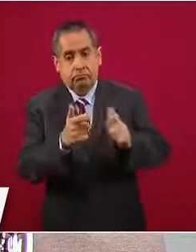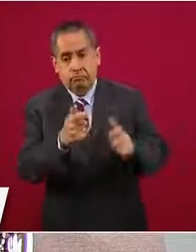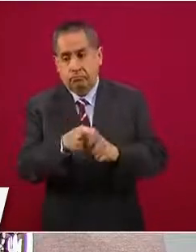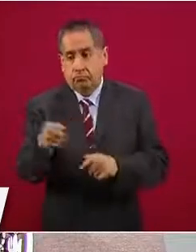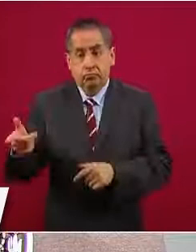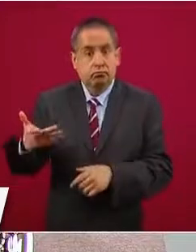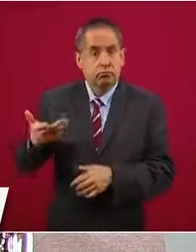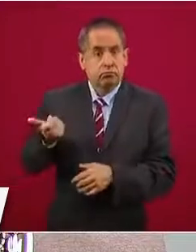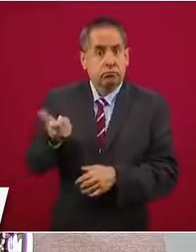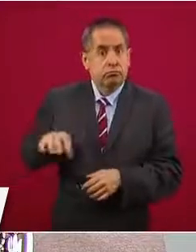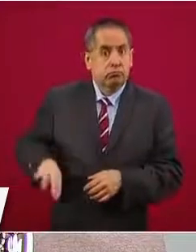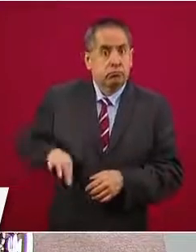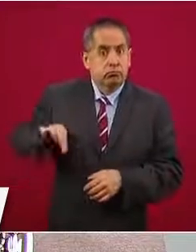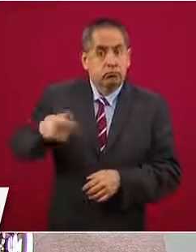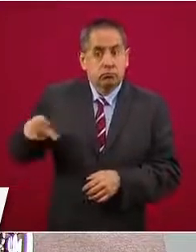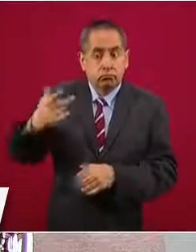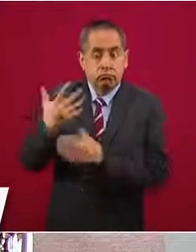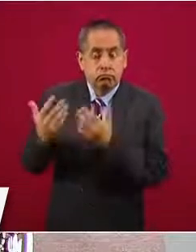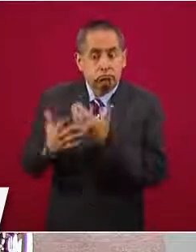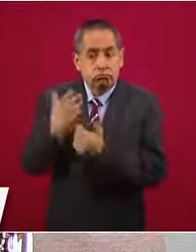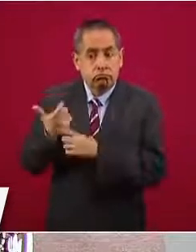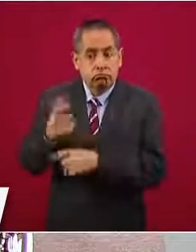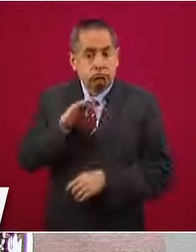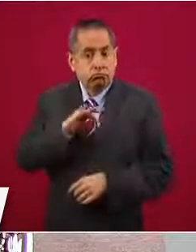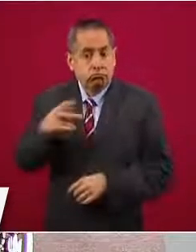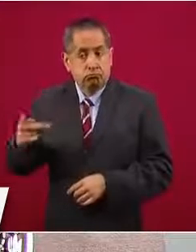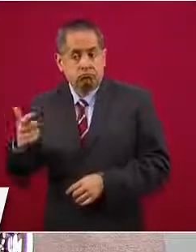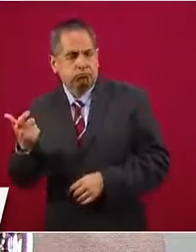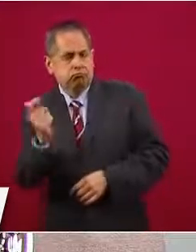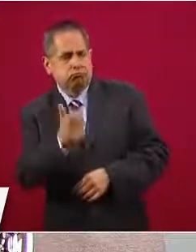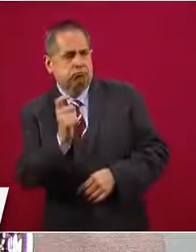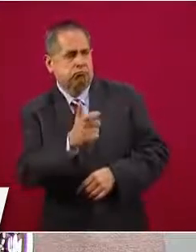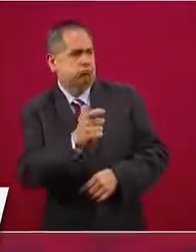de su dinero.